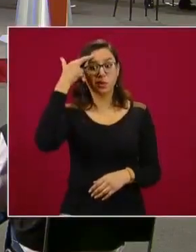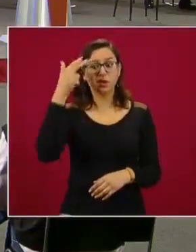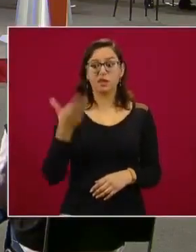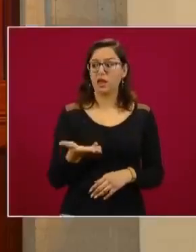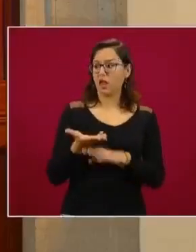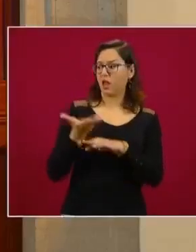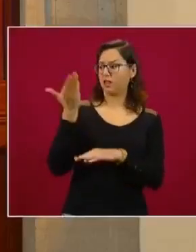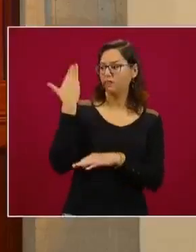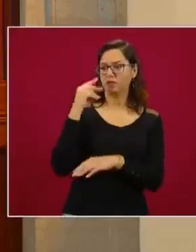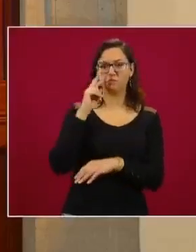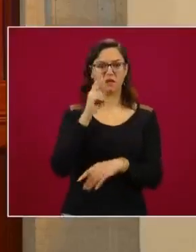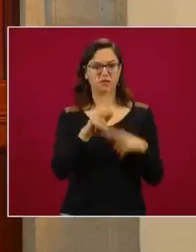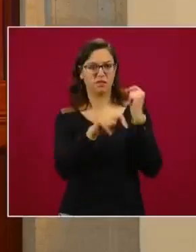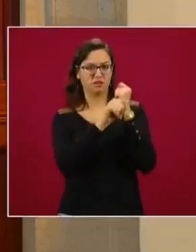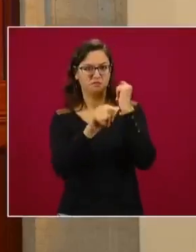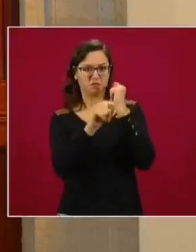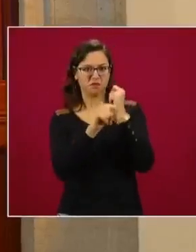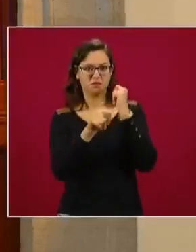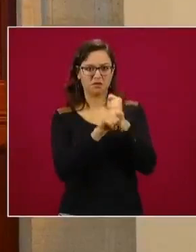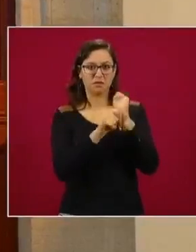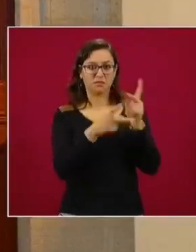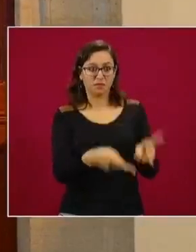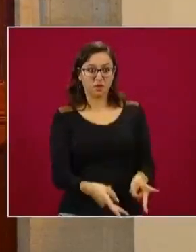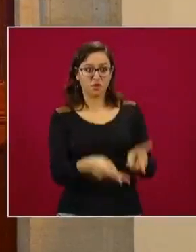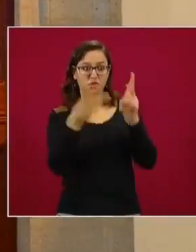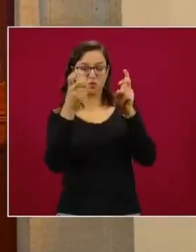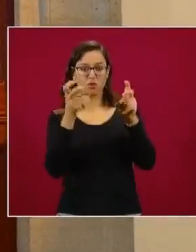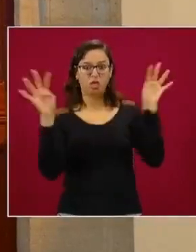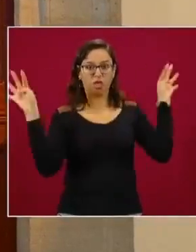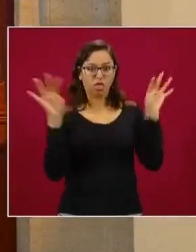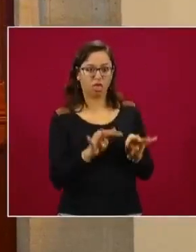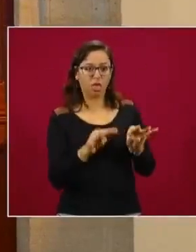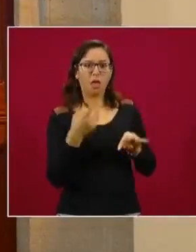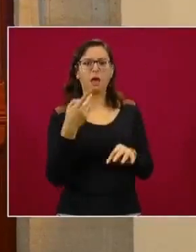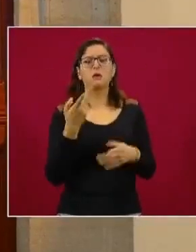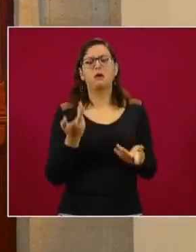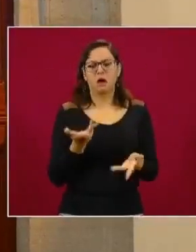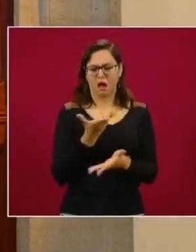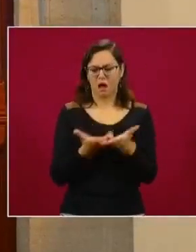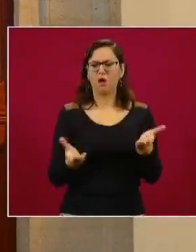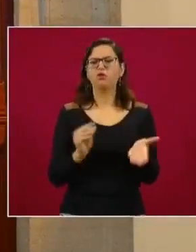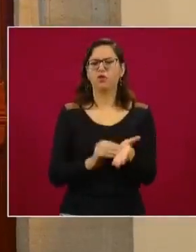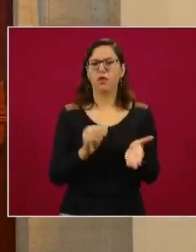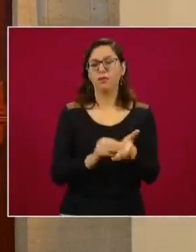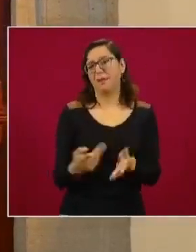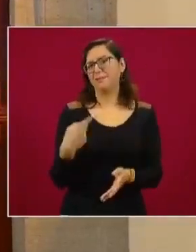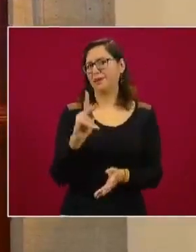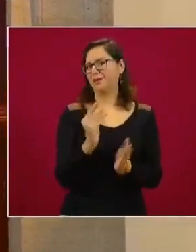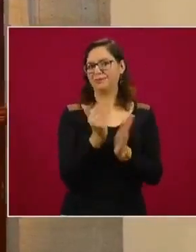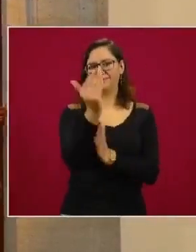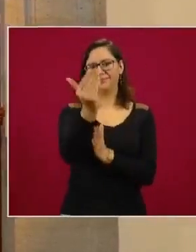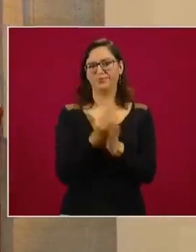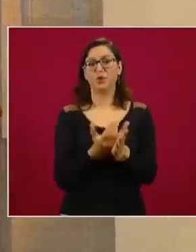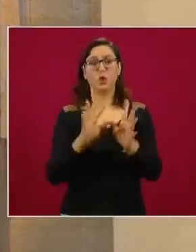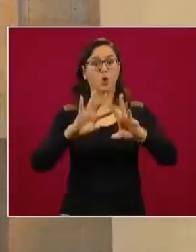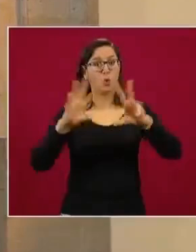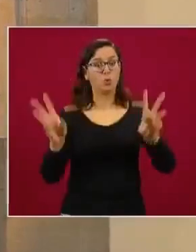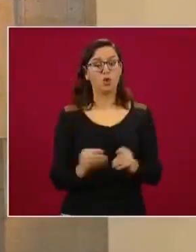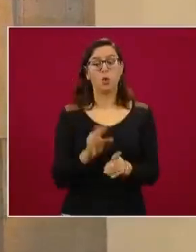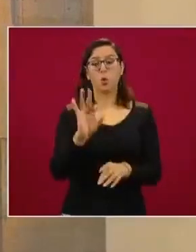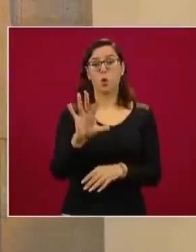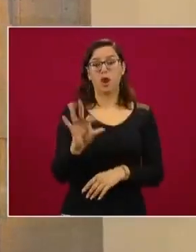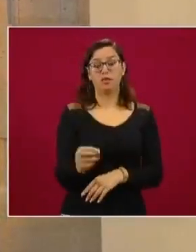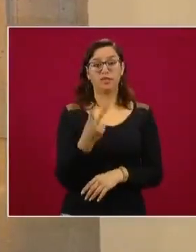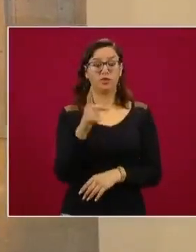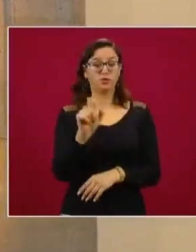prácticamente diarias. Hoy lamentablemente las tenemos, pero el conjunto es 42.7 a